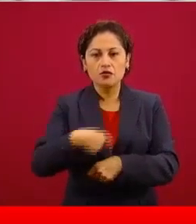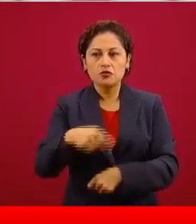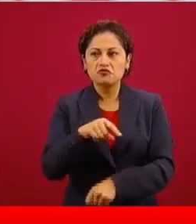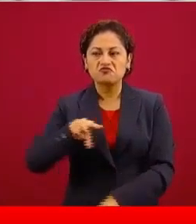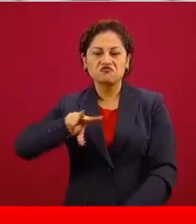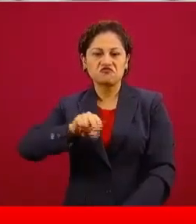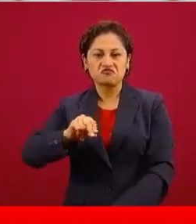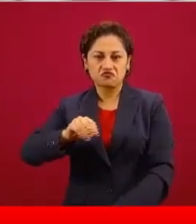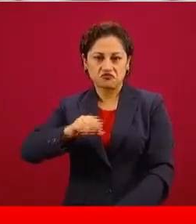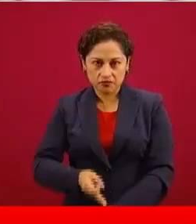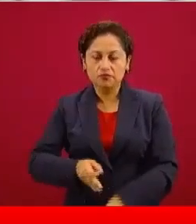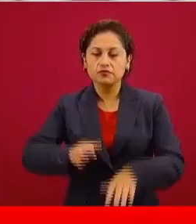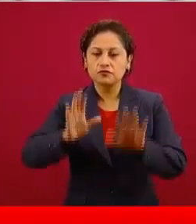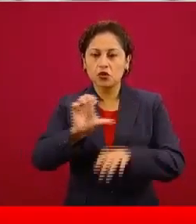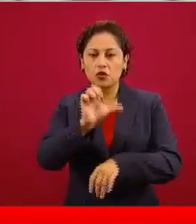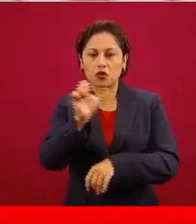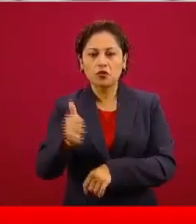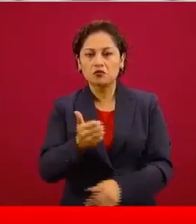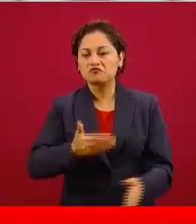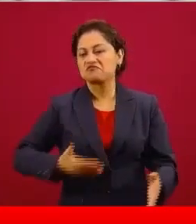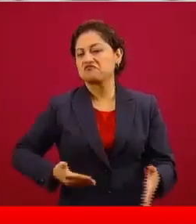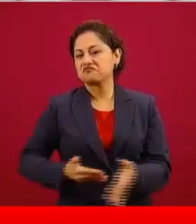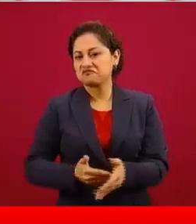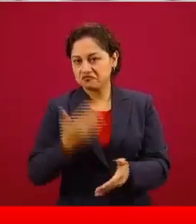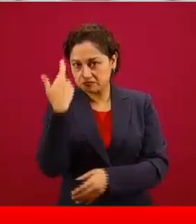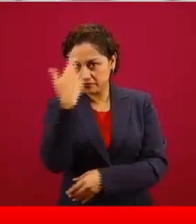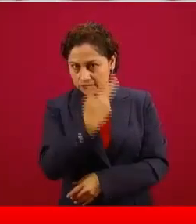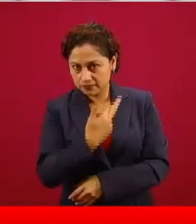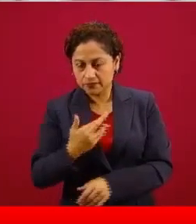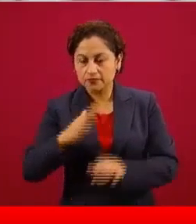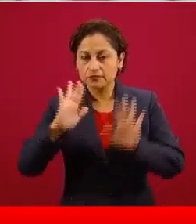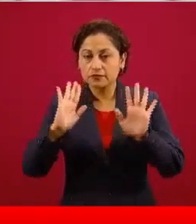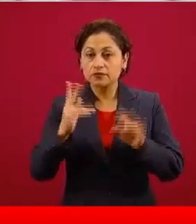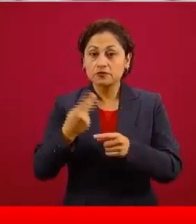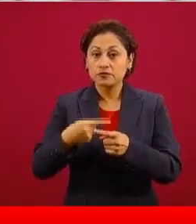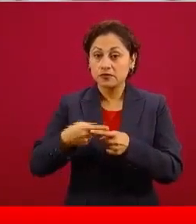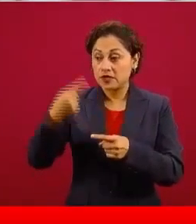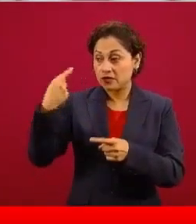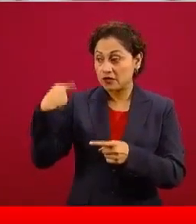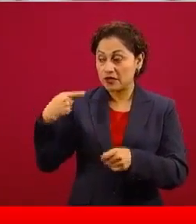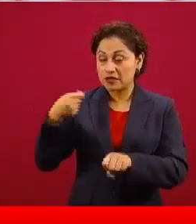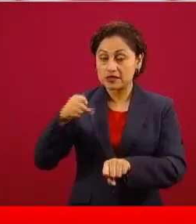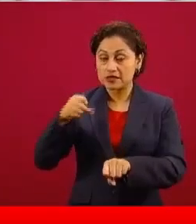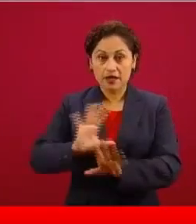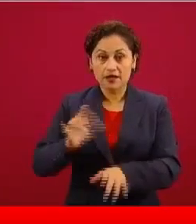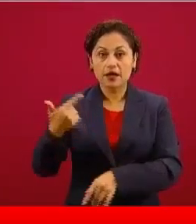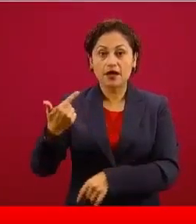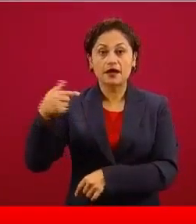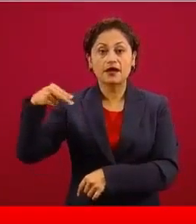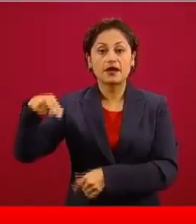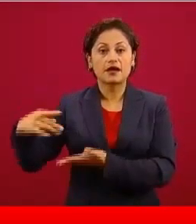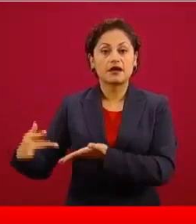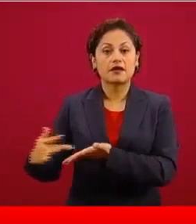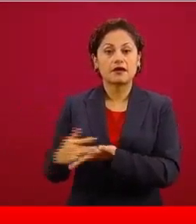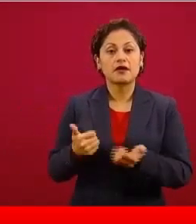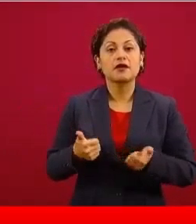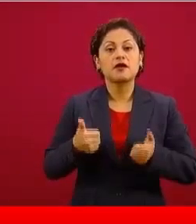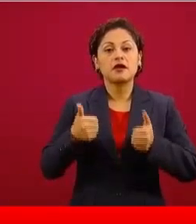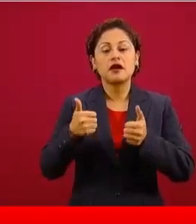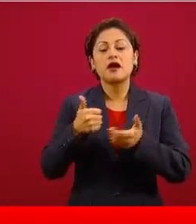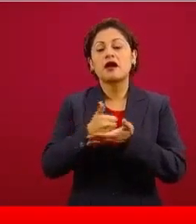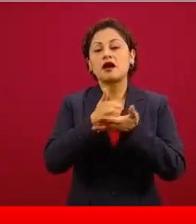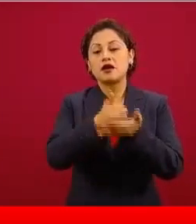verificar. Sin embargo, en esta semana con el apoyo de la Guardia Nacional, en un operativo